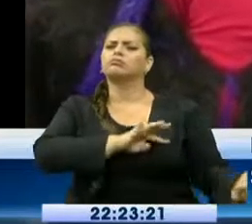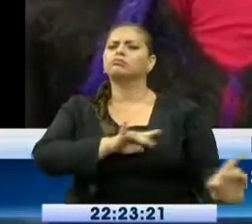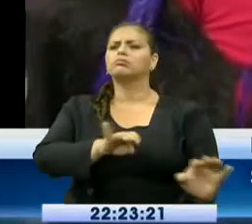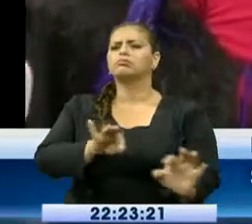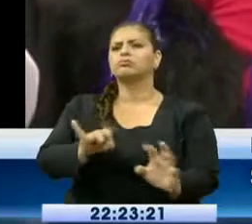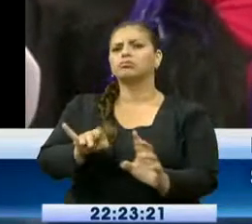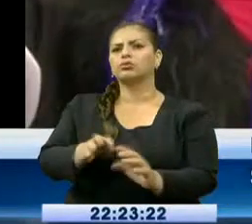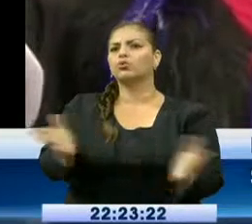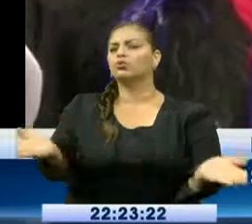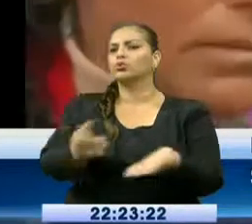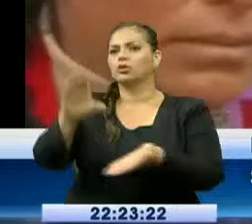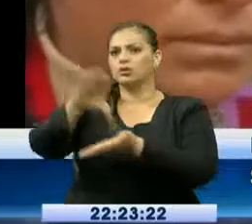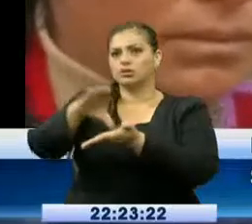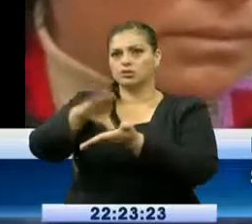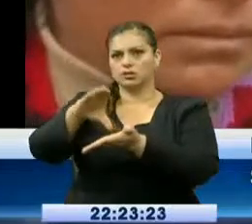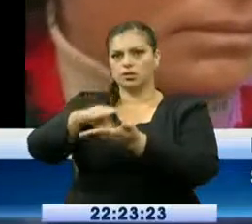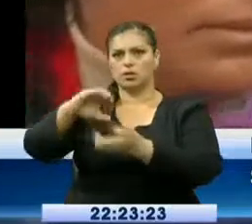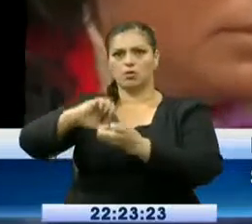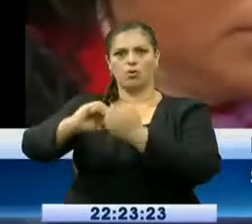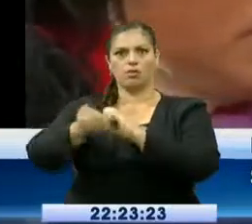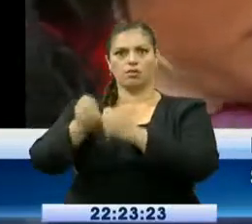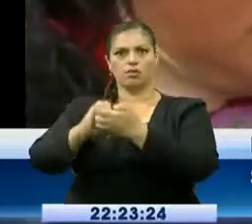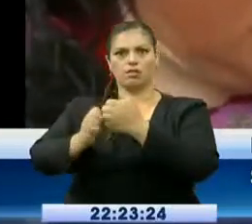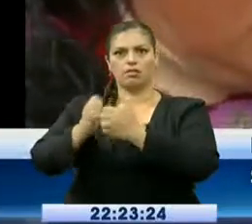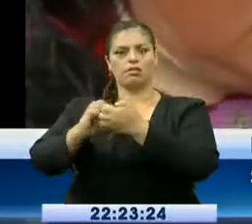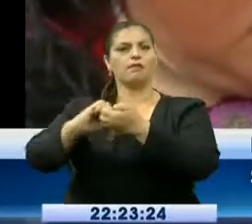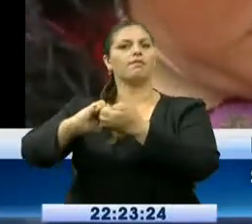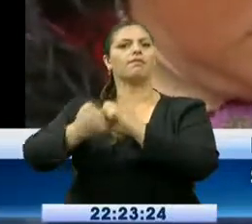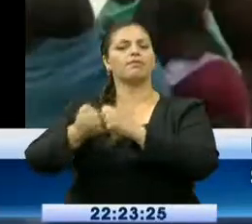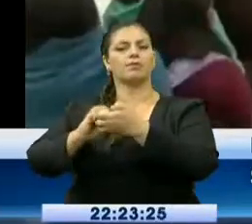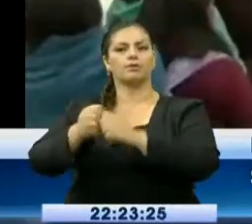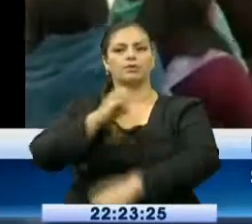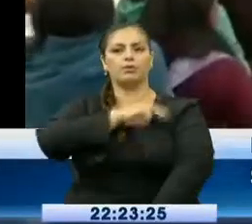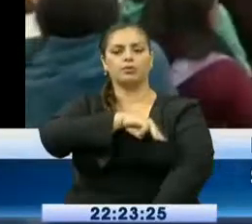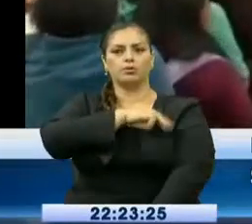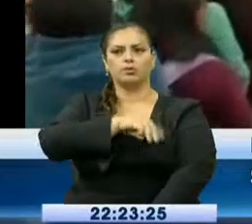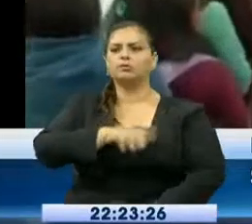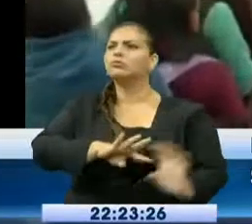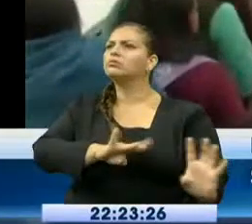Deportivo Municipal con la alegría de escuchar al sumo pontífice.